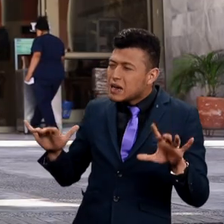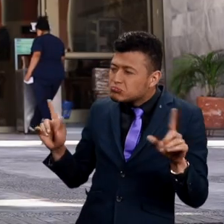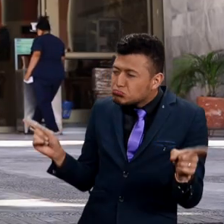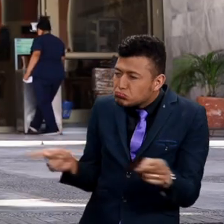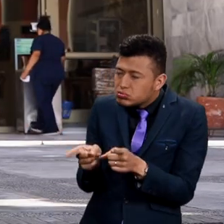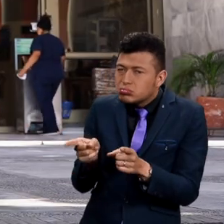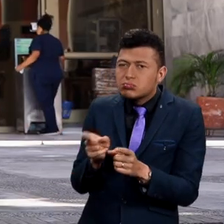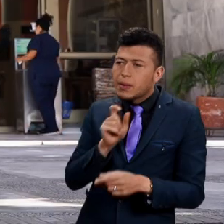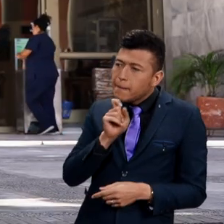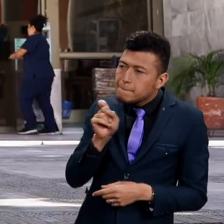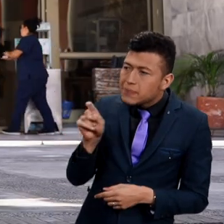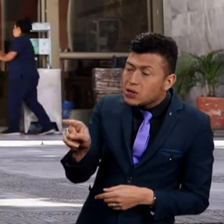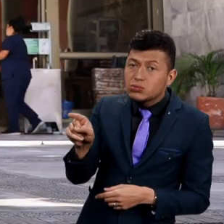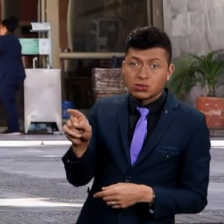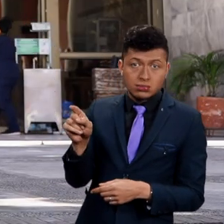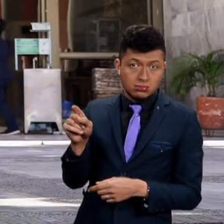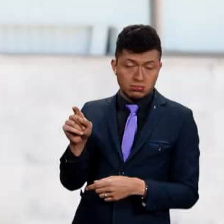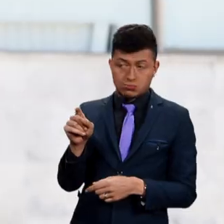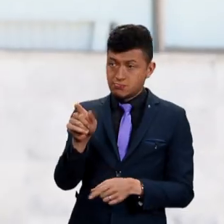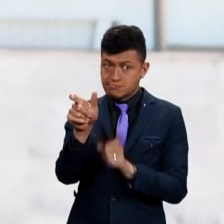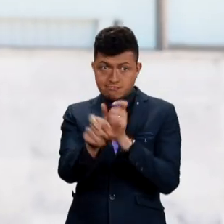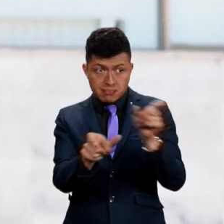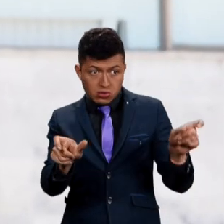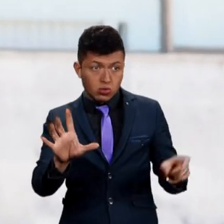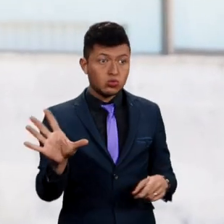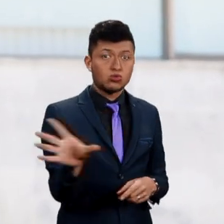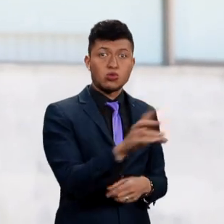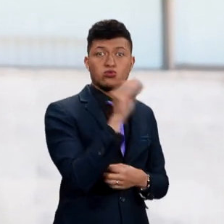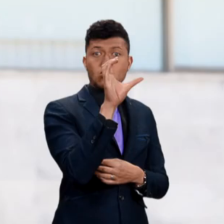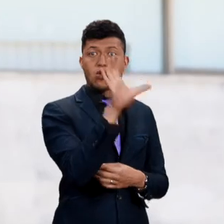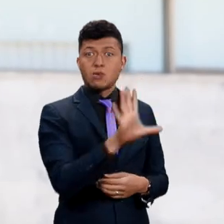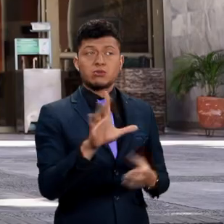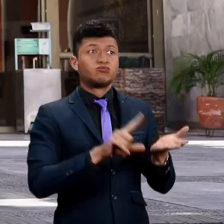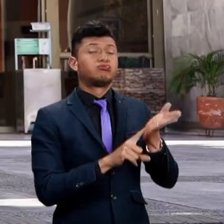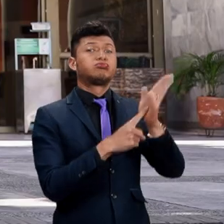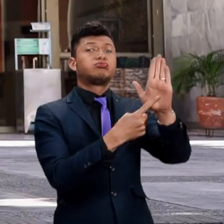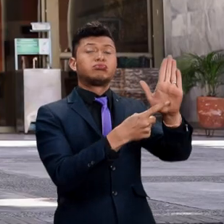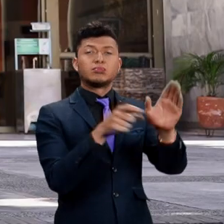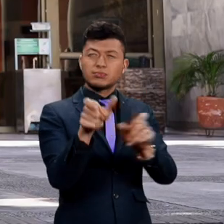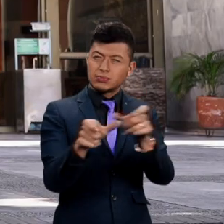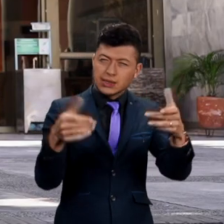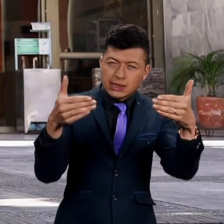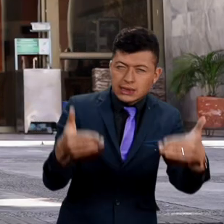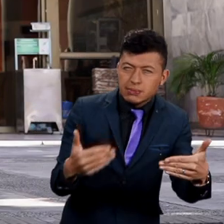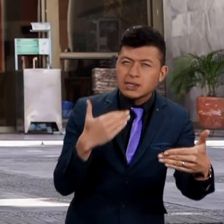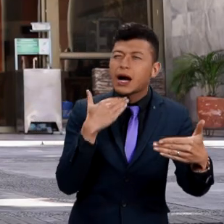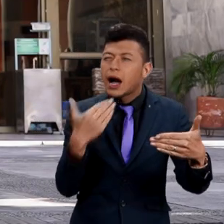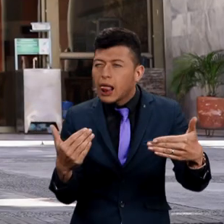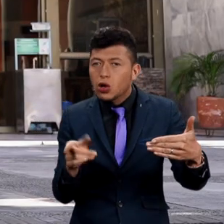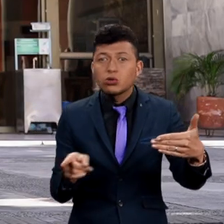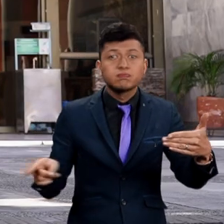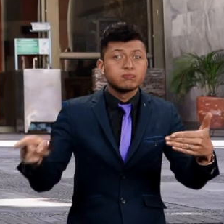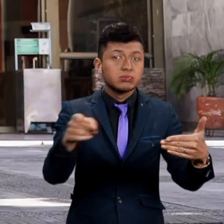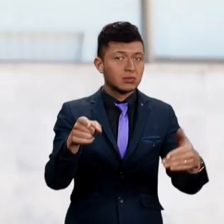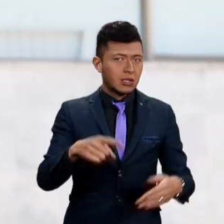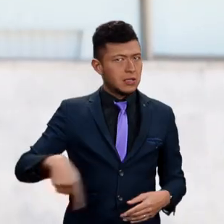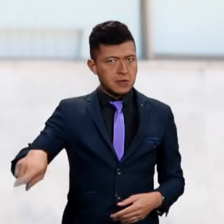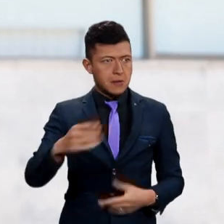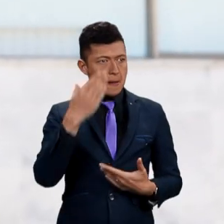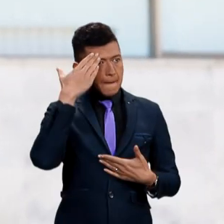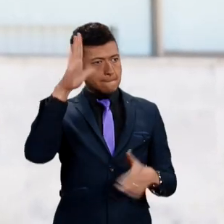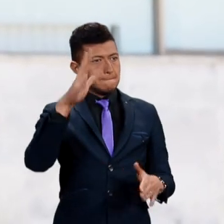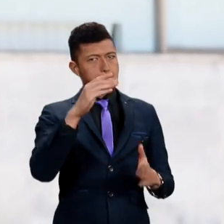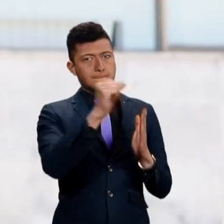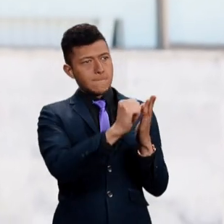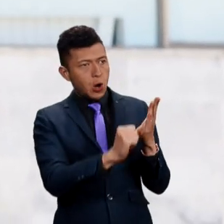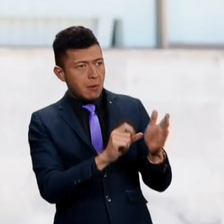Camila y ya para terminar, ¿cuál es el mensaje que le puedes enviar a todas las personas del país que cuentan con alguna discapacidad y que